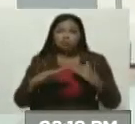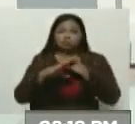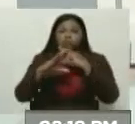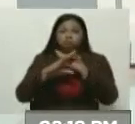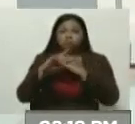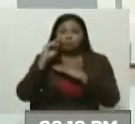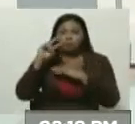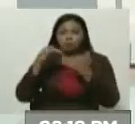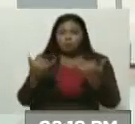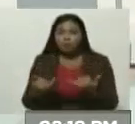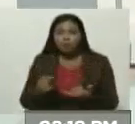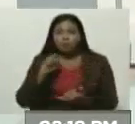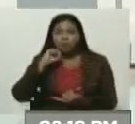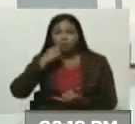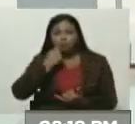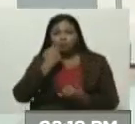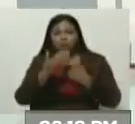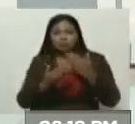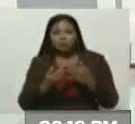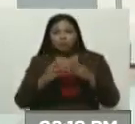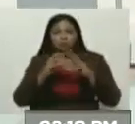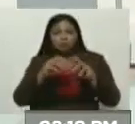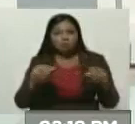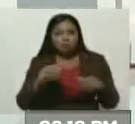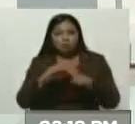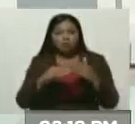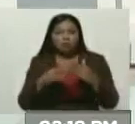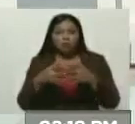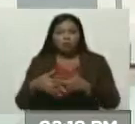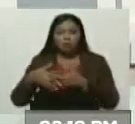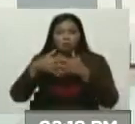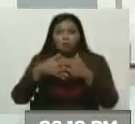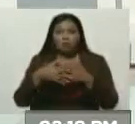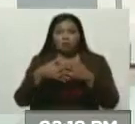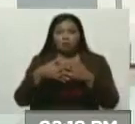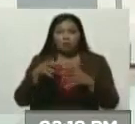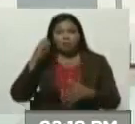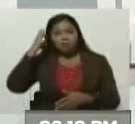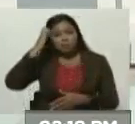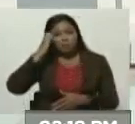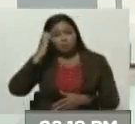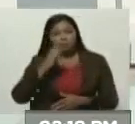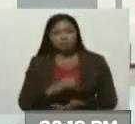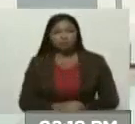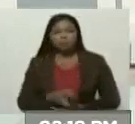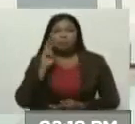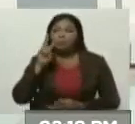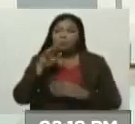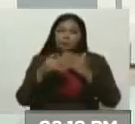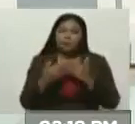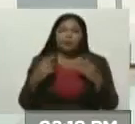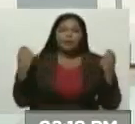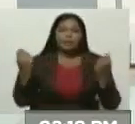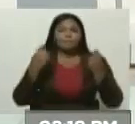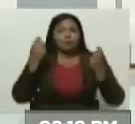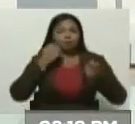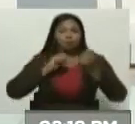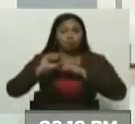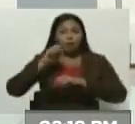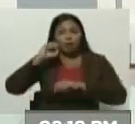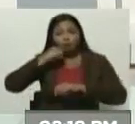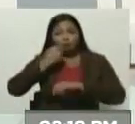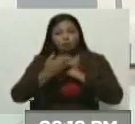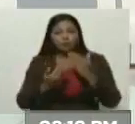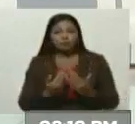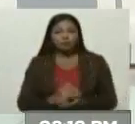los medios rusos y RT en todo el territorio europeo. Parte también de lo que ha sido esa campaña contra Rusia y un hecho